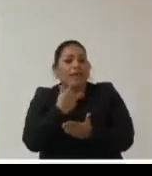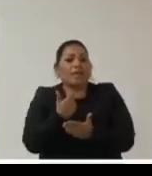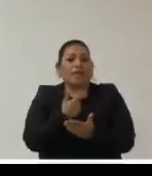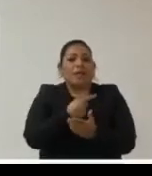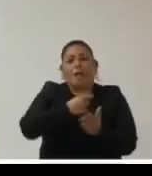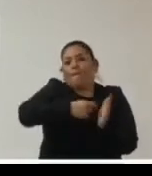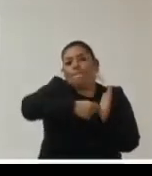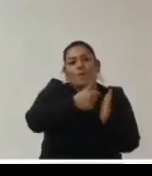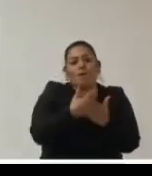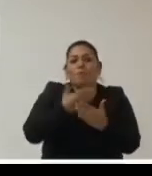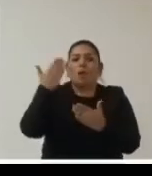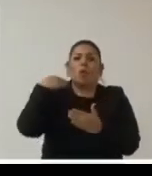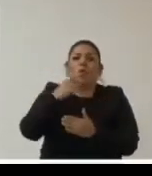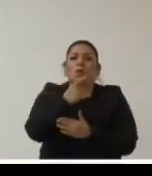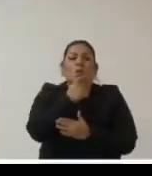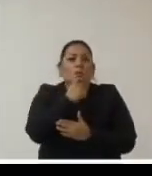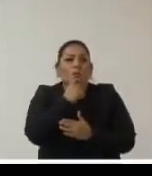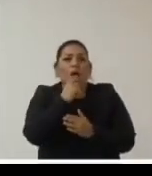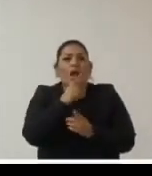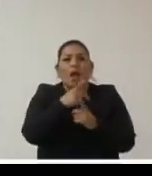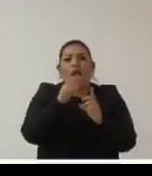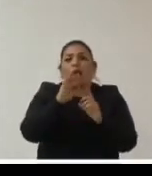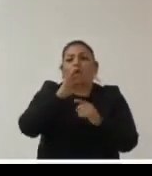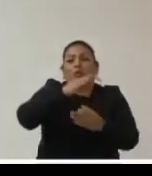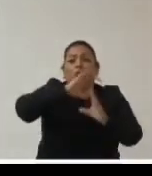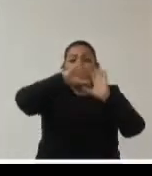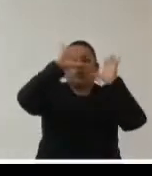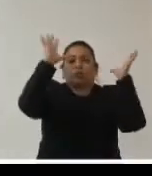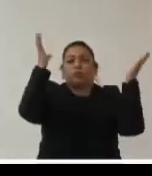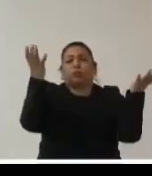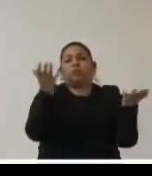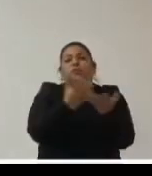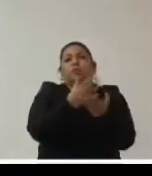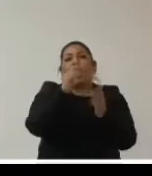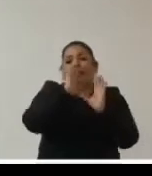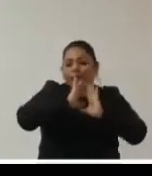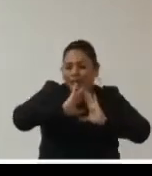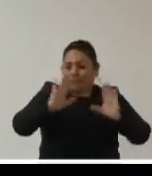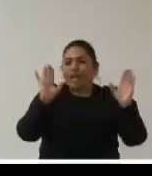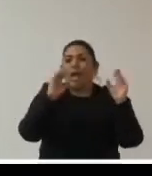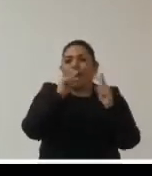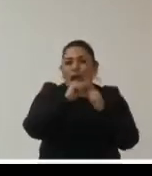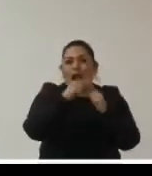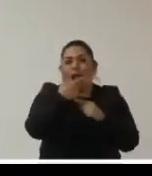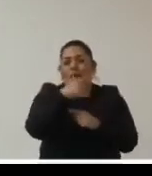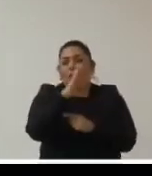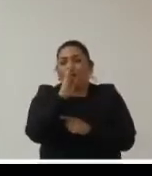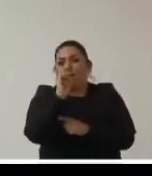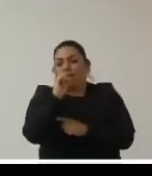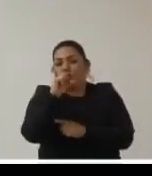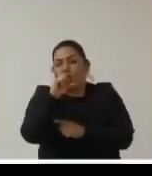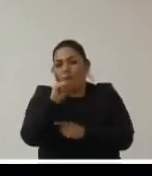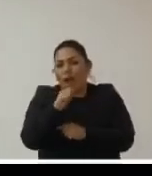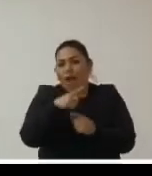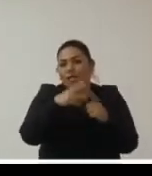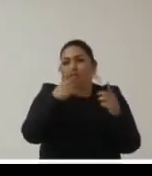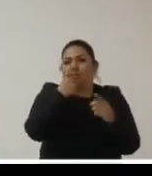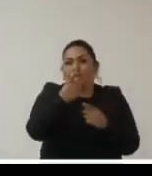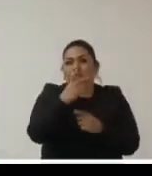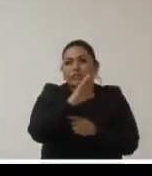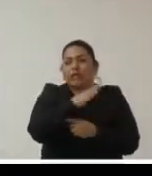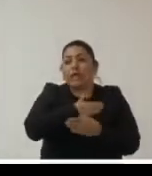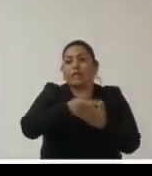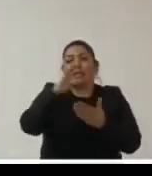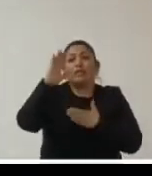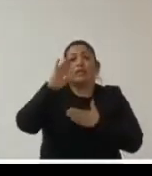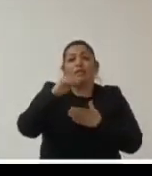los primeros momentos las autoridades de protección de datos de todo el mundo y ahí está la declaración de la Global Privacy Assembly hemos lanzado ese